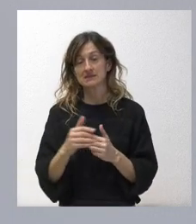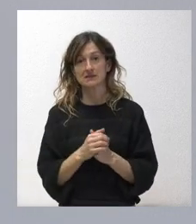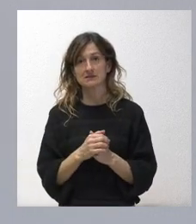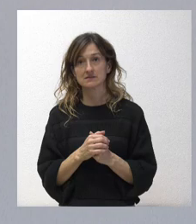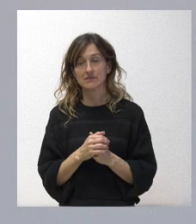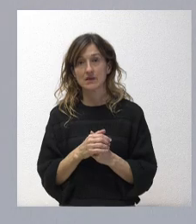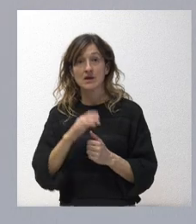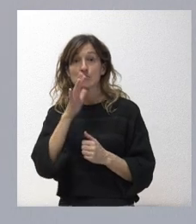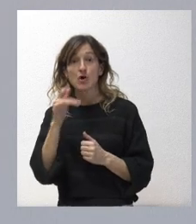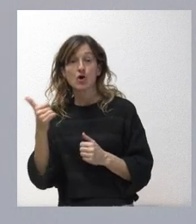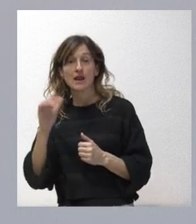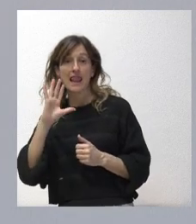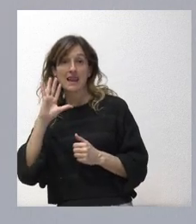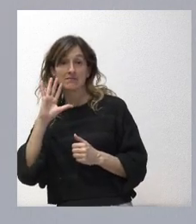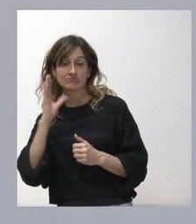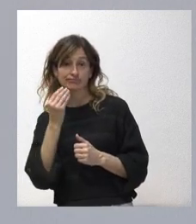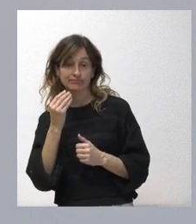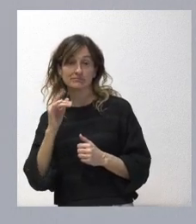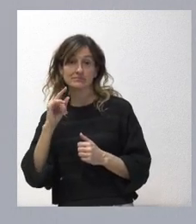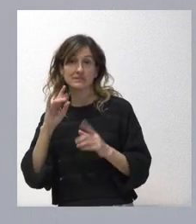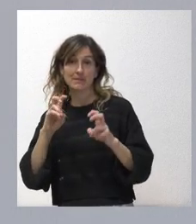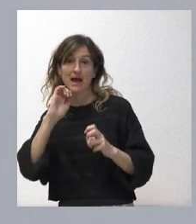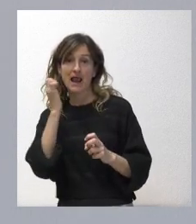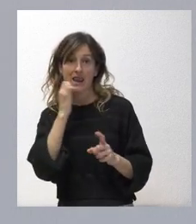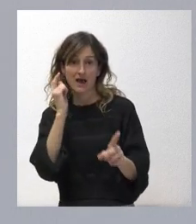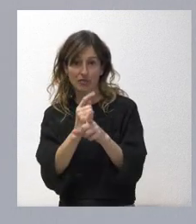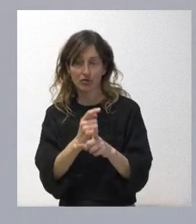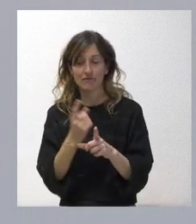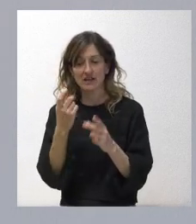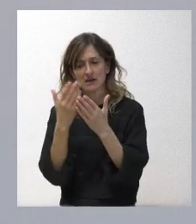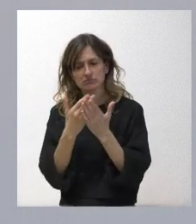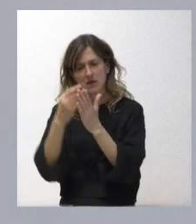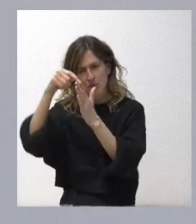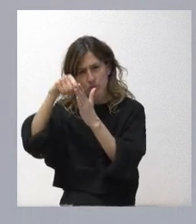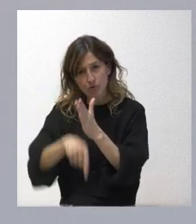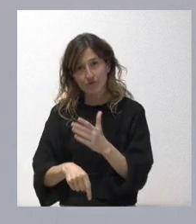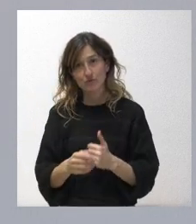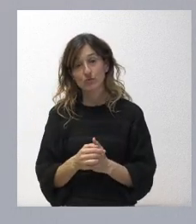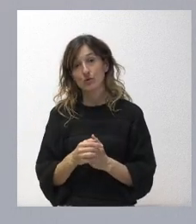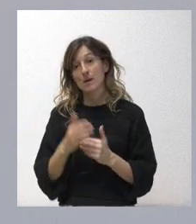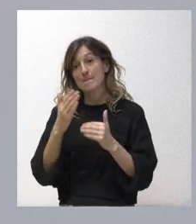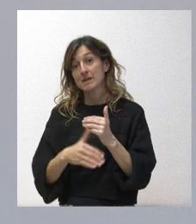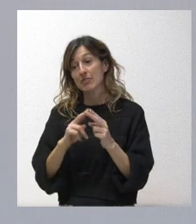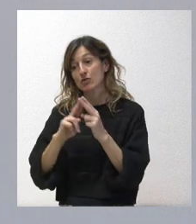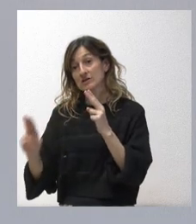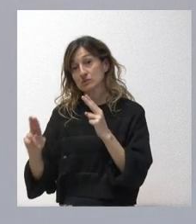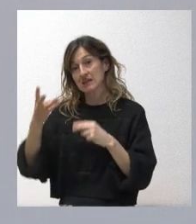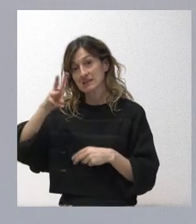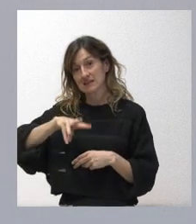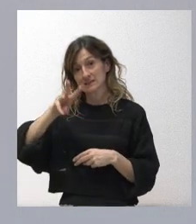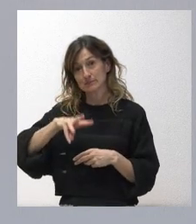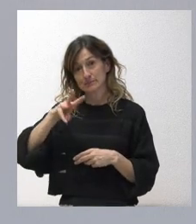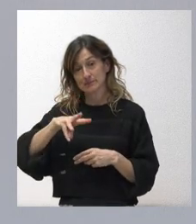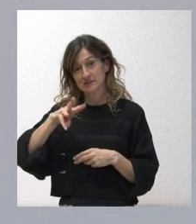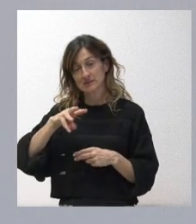alegación? Sí, porque, lógicamente, la alegación se va a estudiar en profundidad. Hay tres meses para responder a esta alegación.